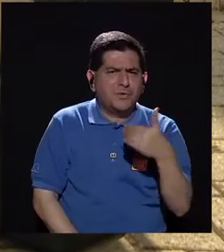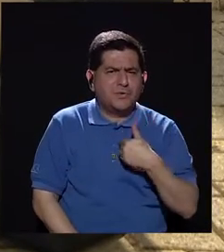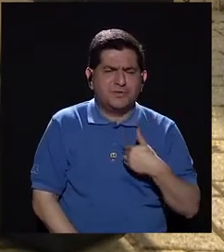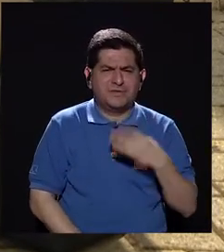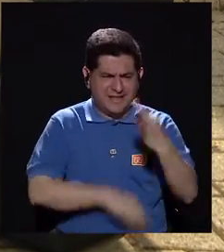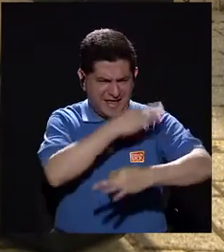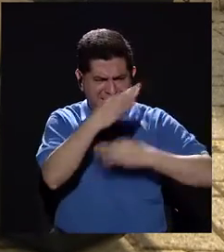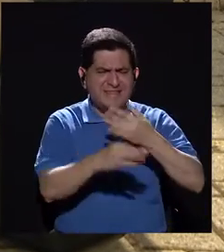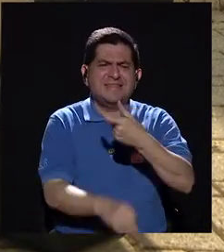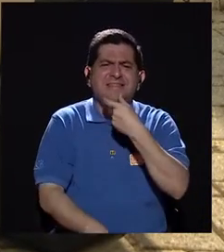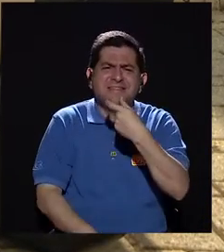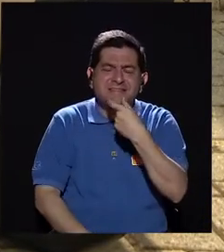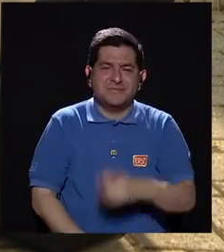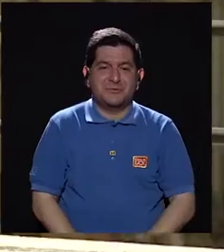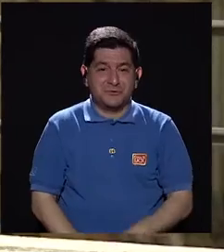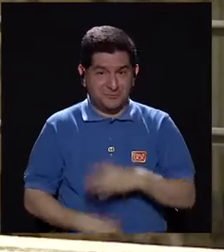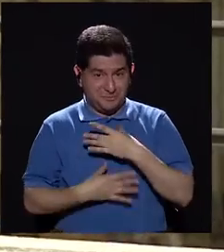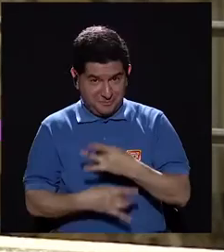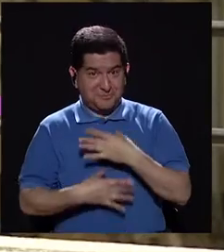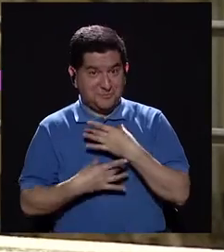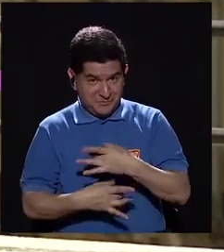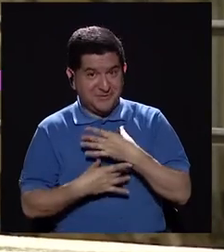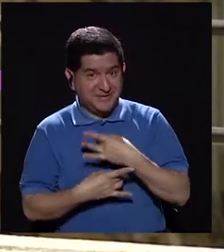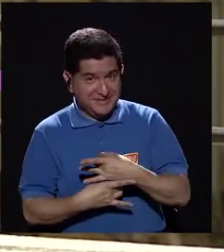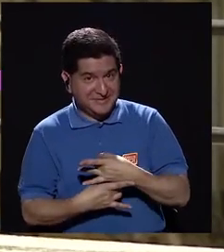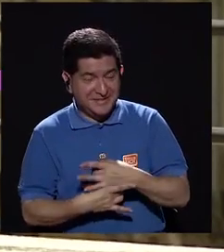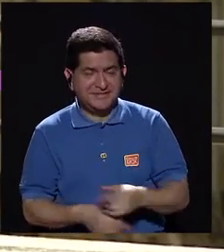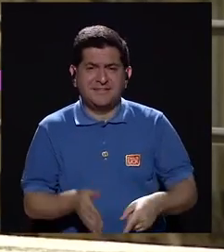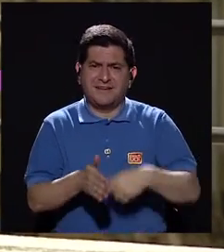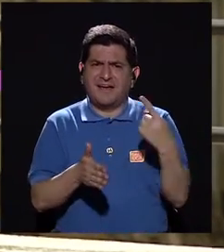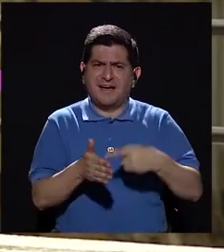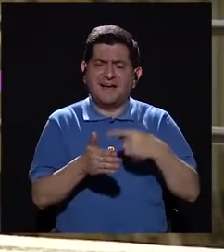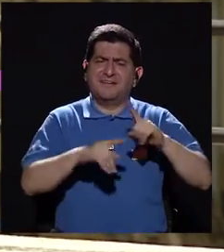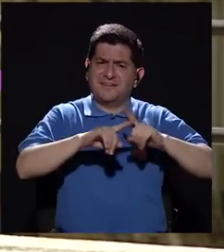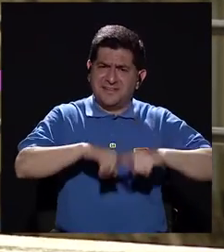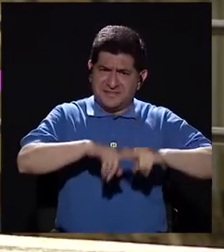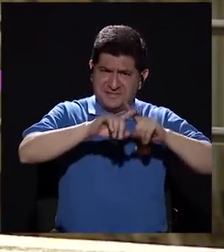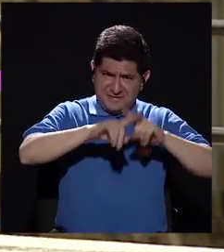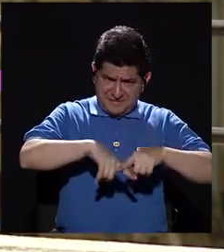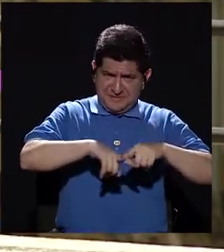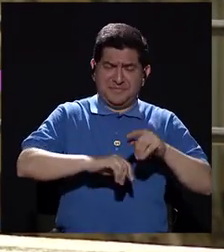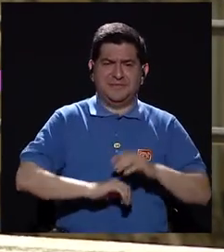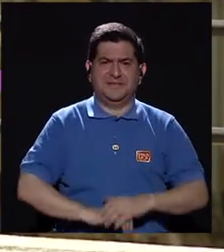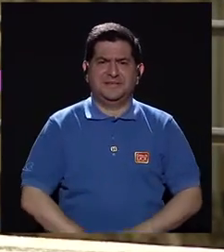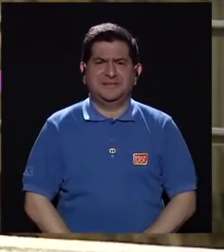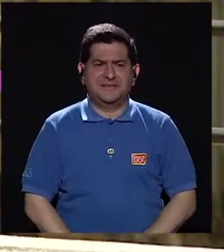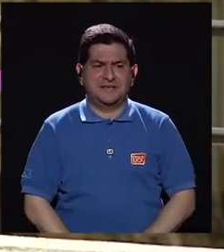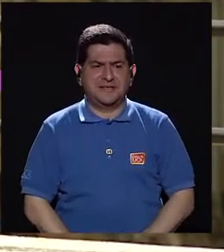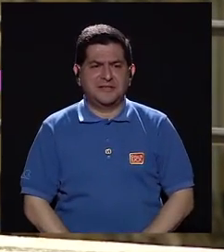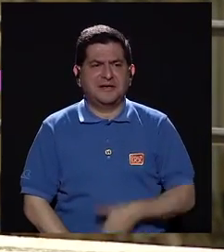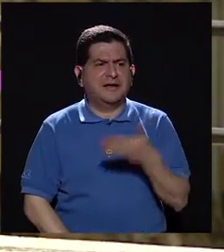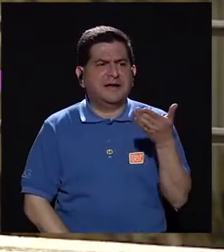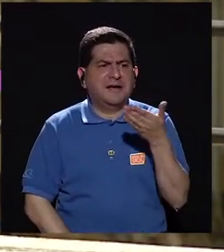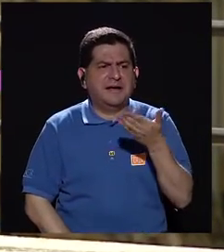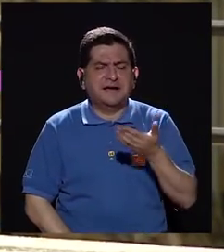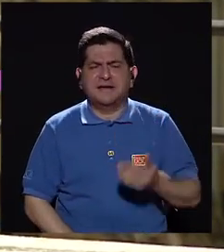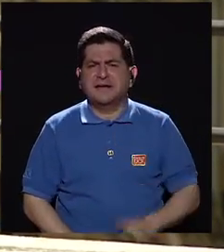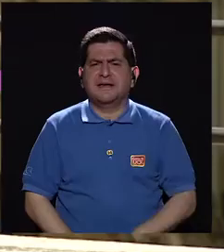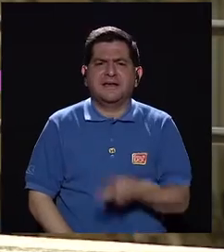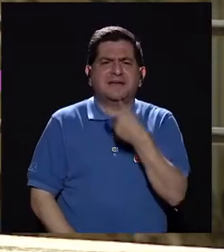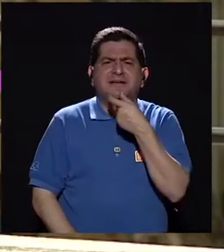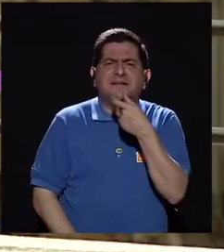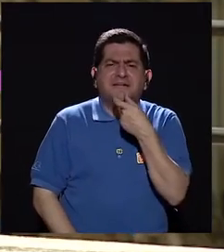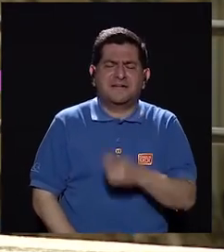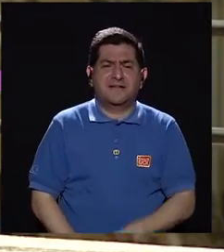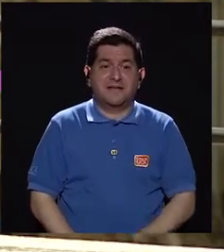pregunta. ¿Tipos de risa? Qué interesante porque muchas veces, de acuerdo a lo que nos